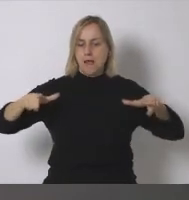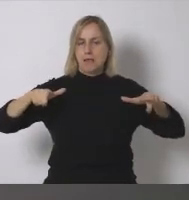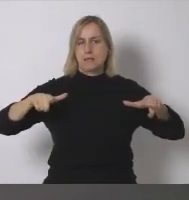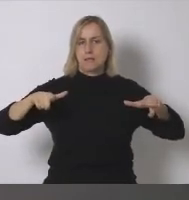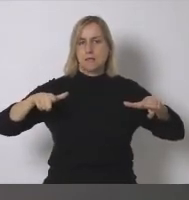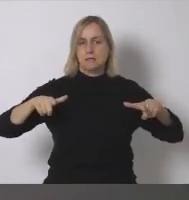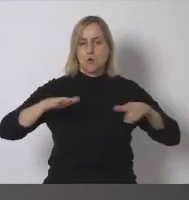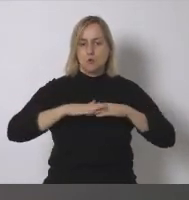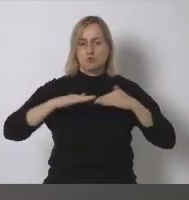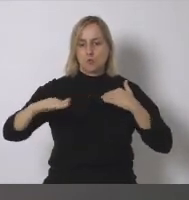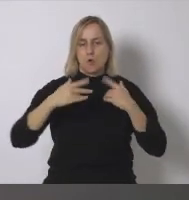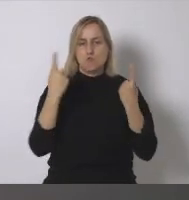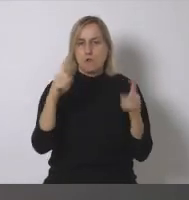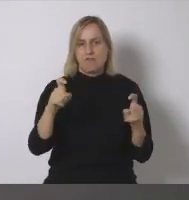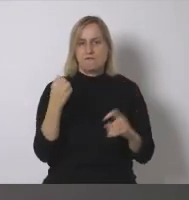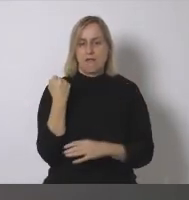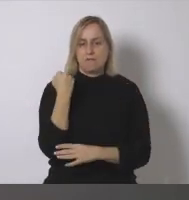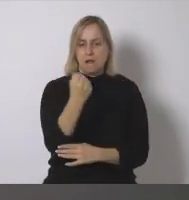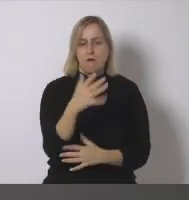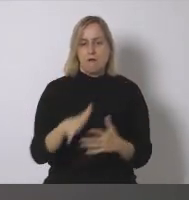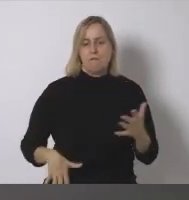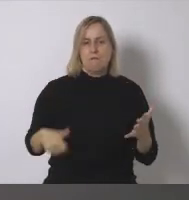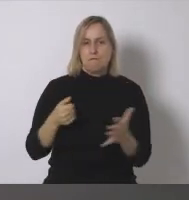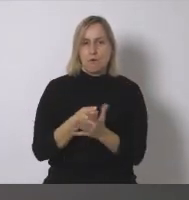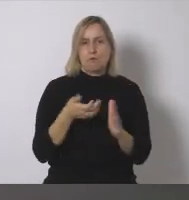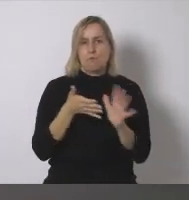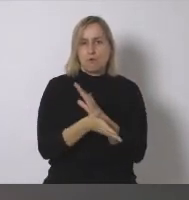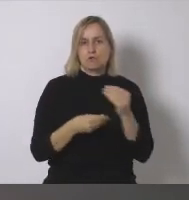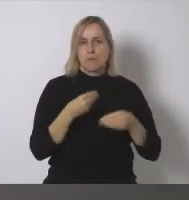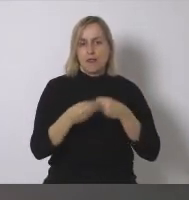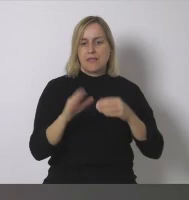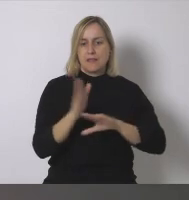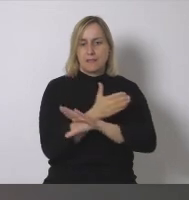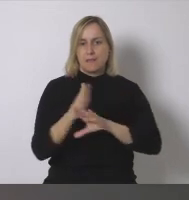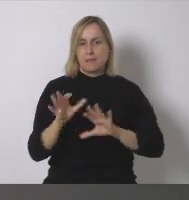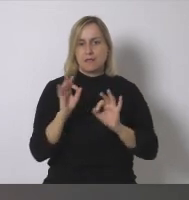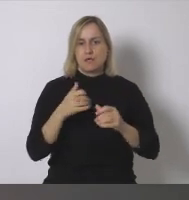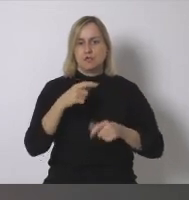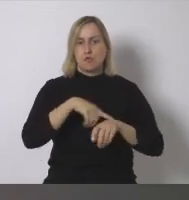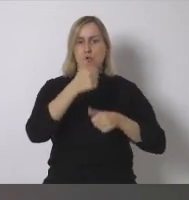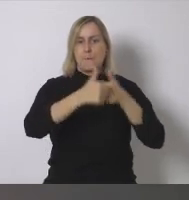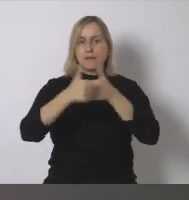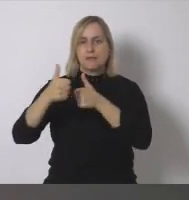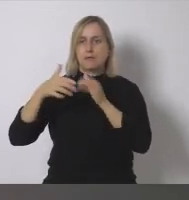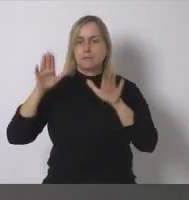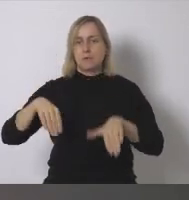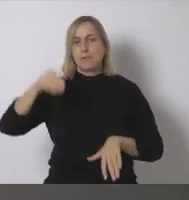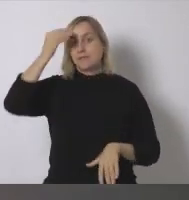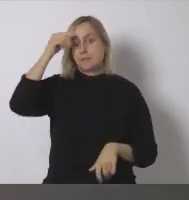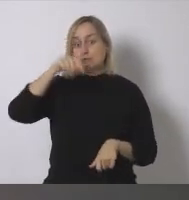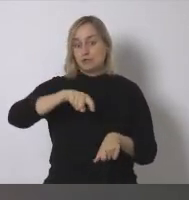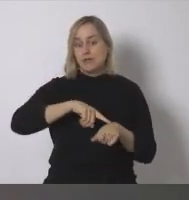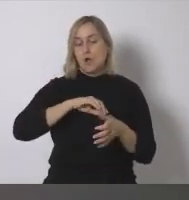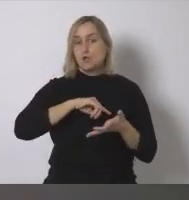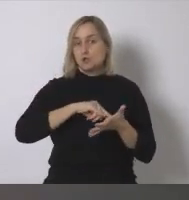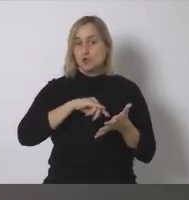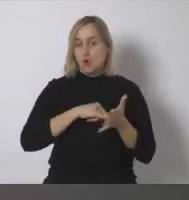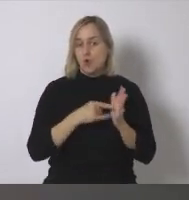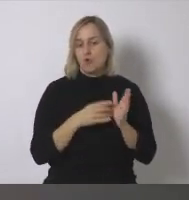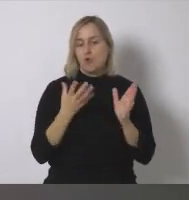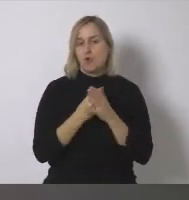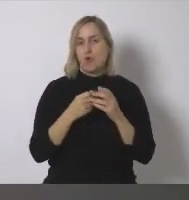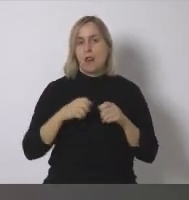necesitan apoyo de estos fondos porque se van a hacer independientemente son competitivas pero sí que pensamos que este tipo de soluciones o la